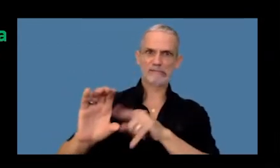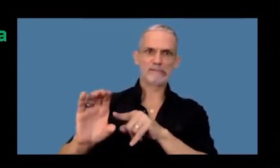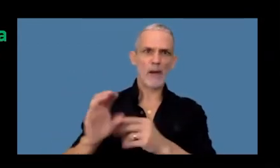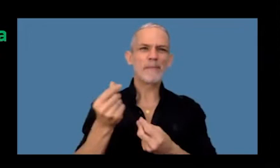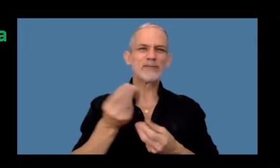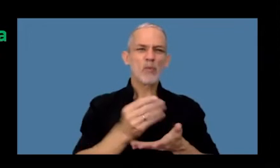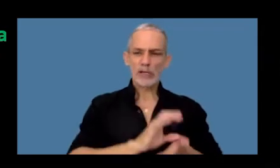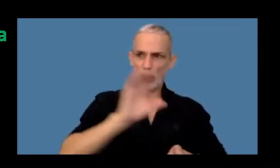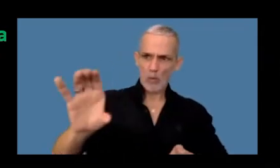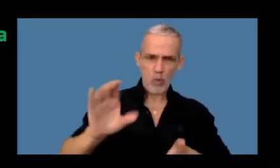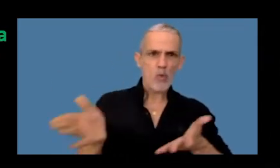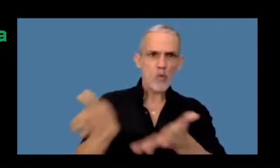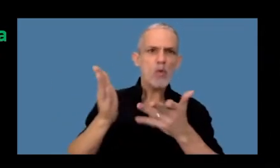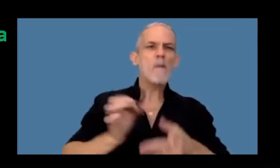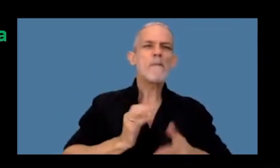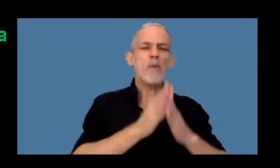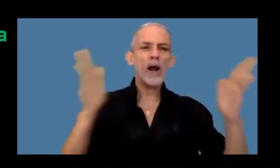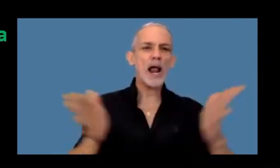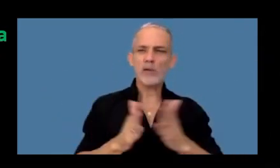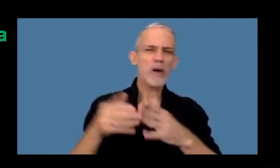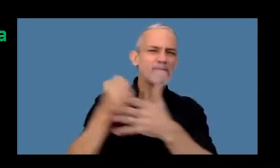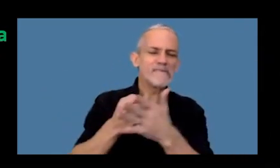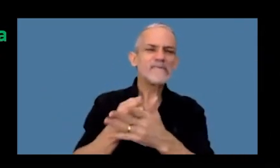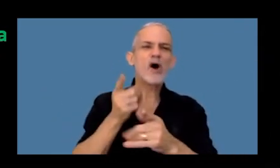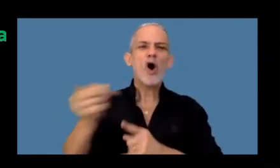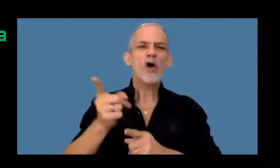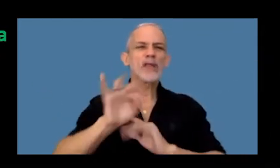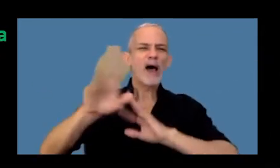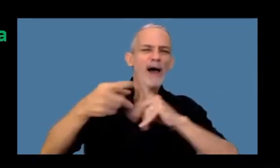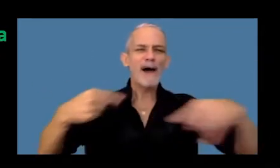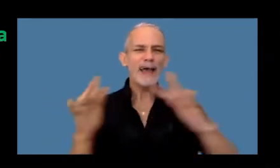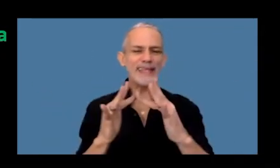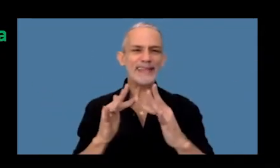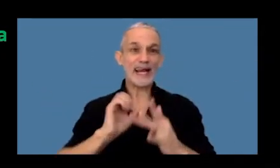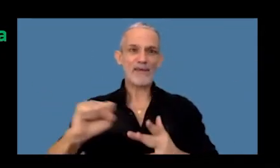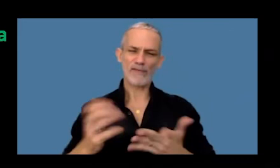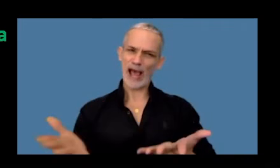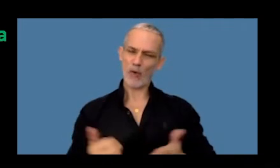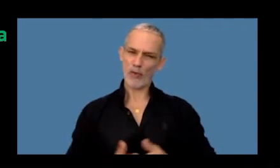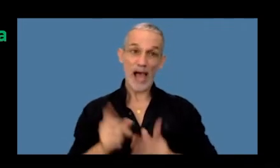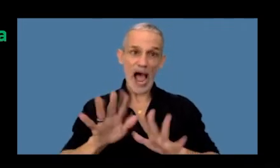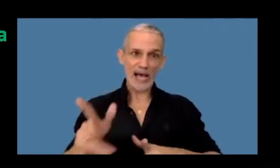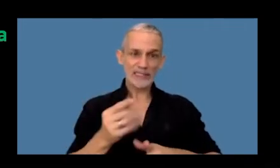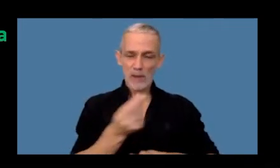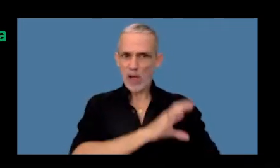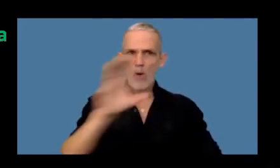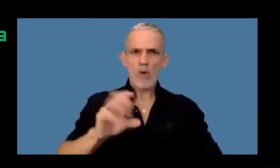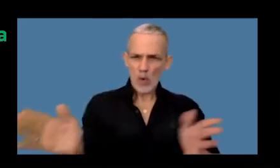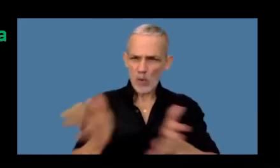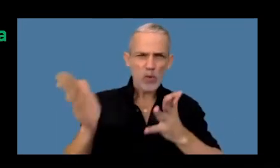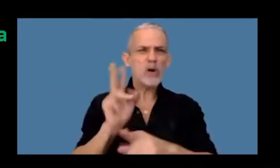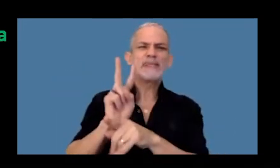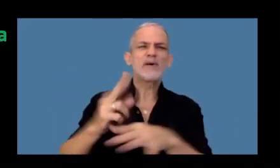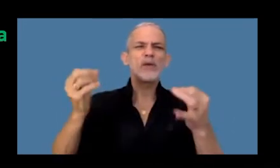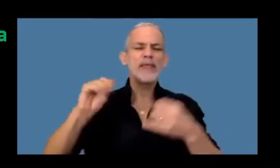presupuesto por año para luchar contra el ciberdelito en estos términos desde esto que les estoy mencionando hasta